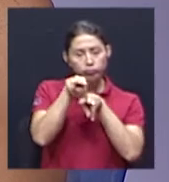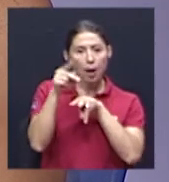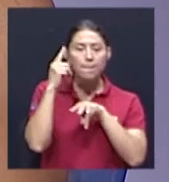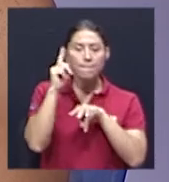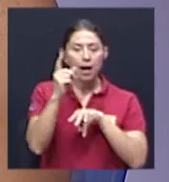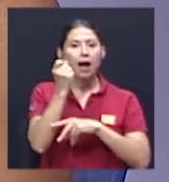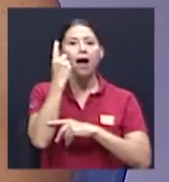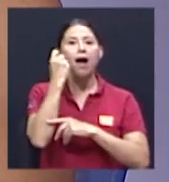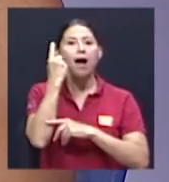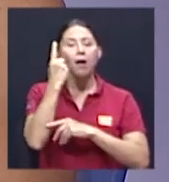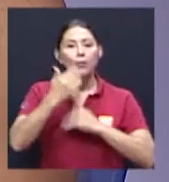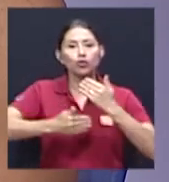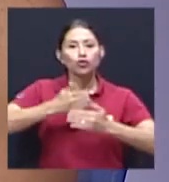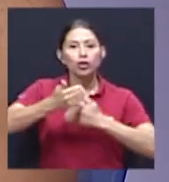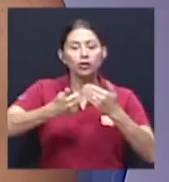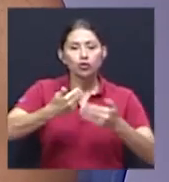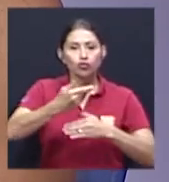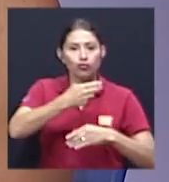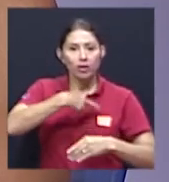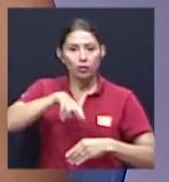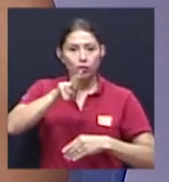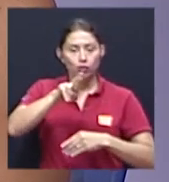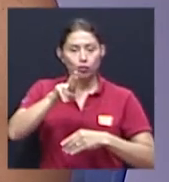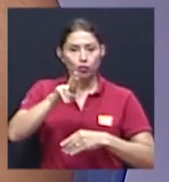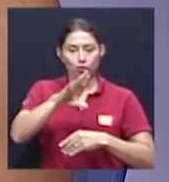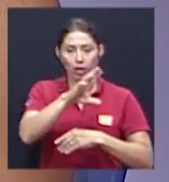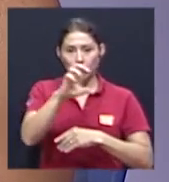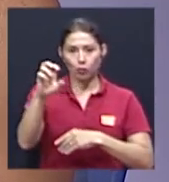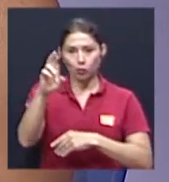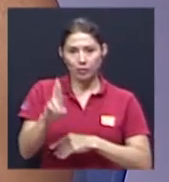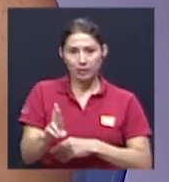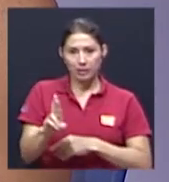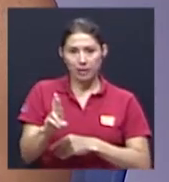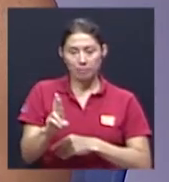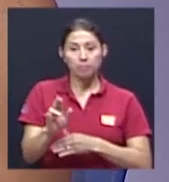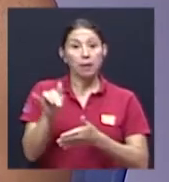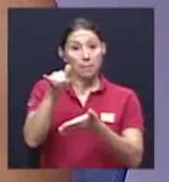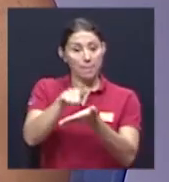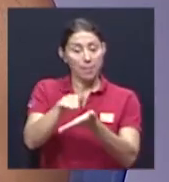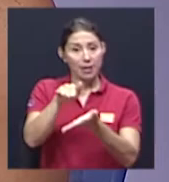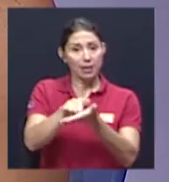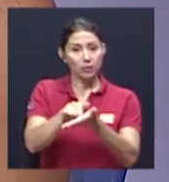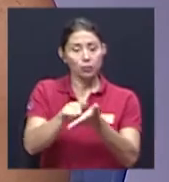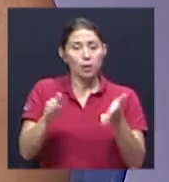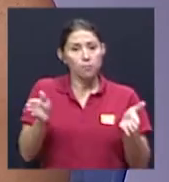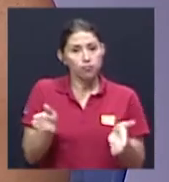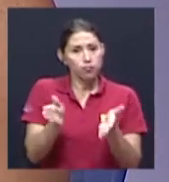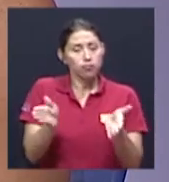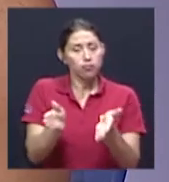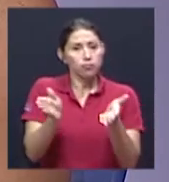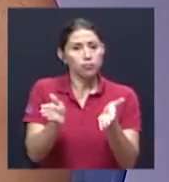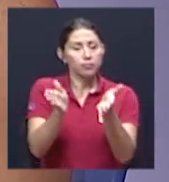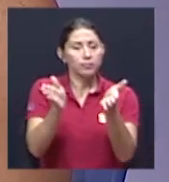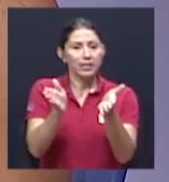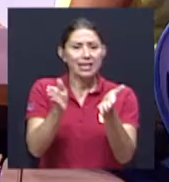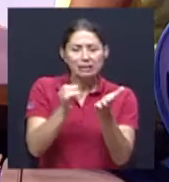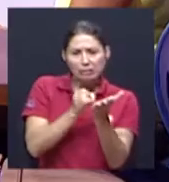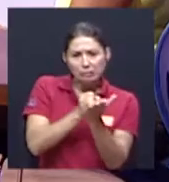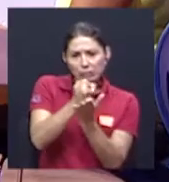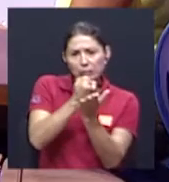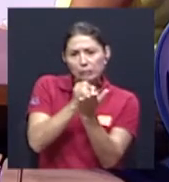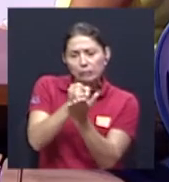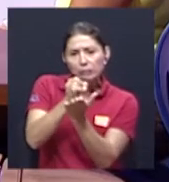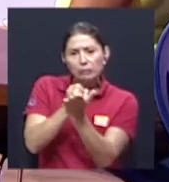en nuestro país y para ello ha propiciado la realización de interesantes investigaciones,